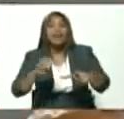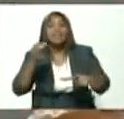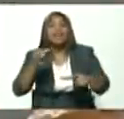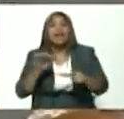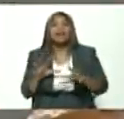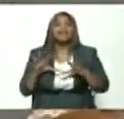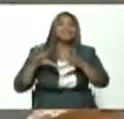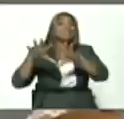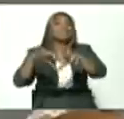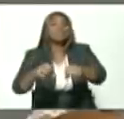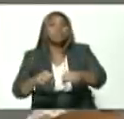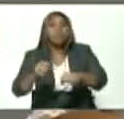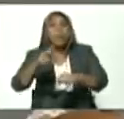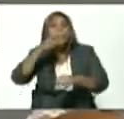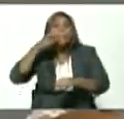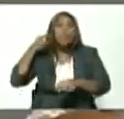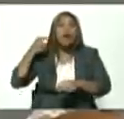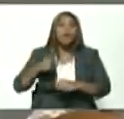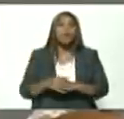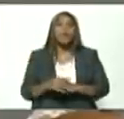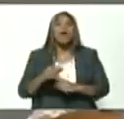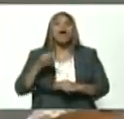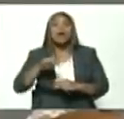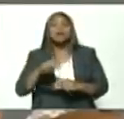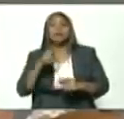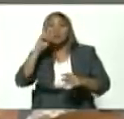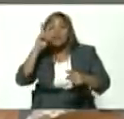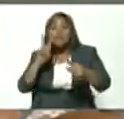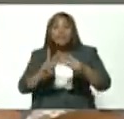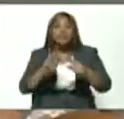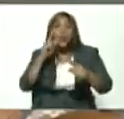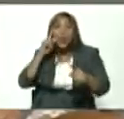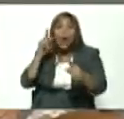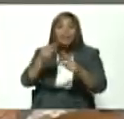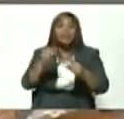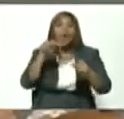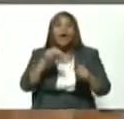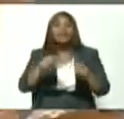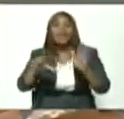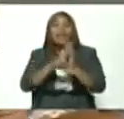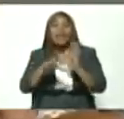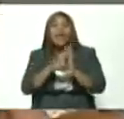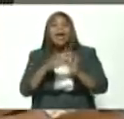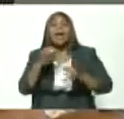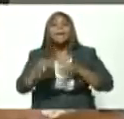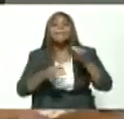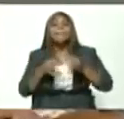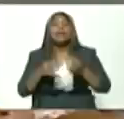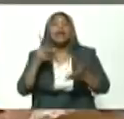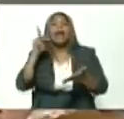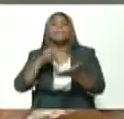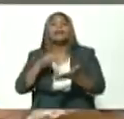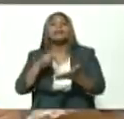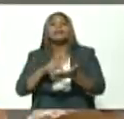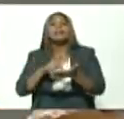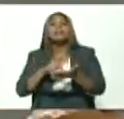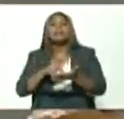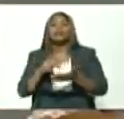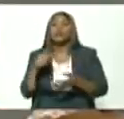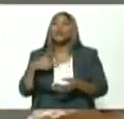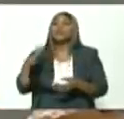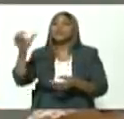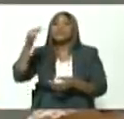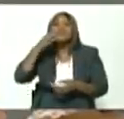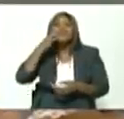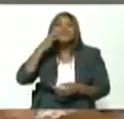empoderamiento popular y entre sus principios esta ley plantea que la participación es protagónica que la